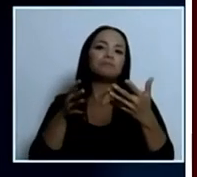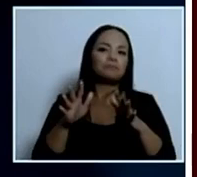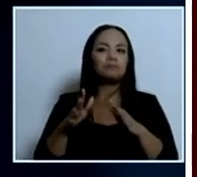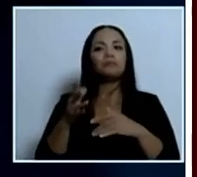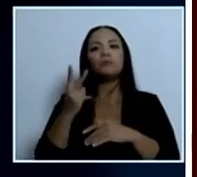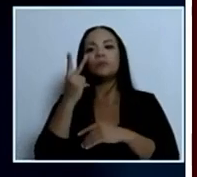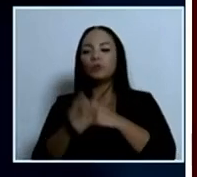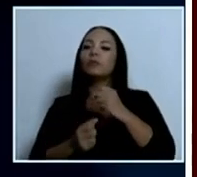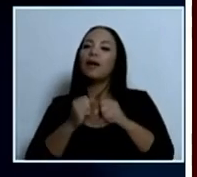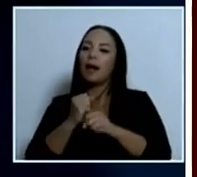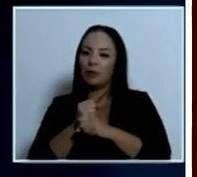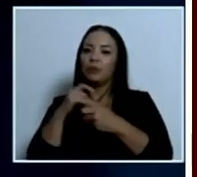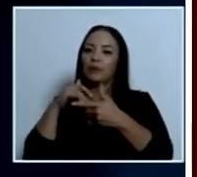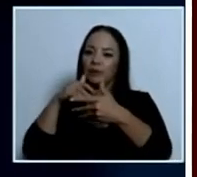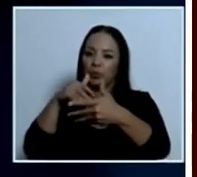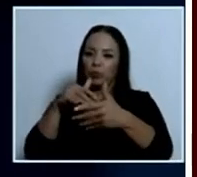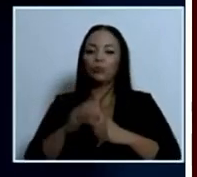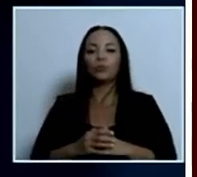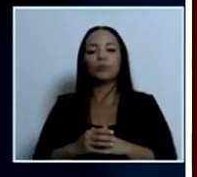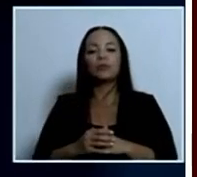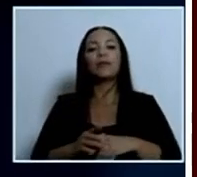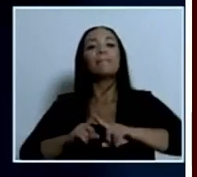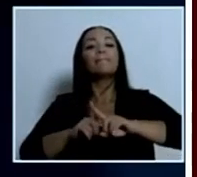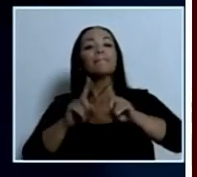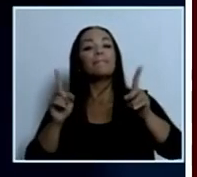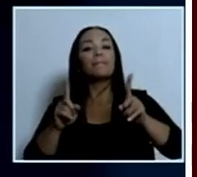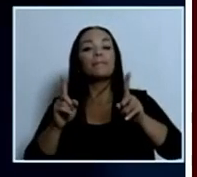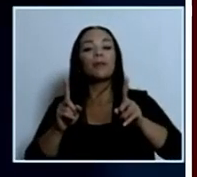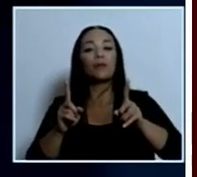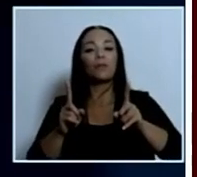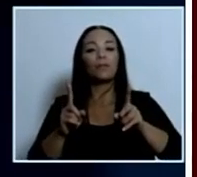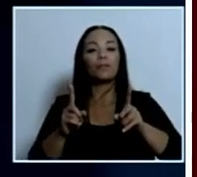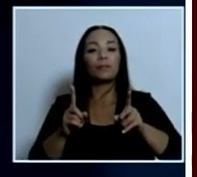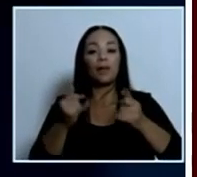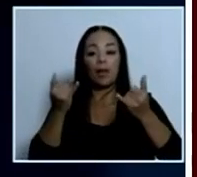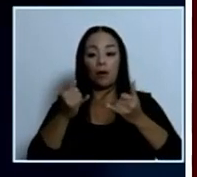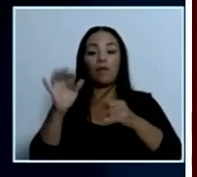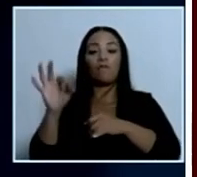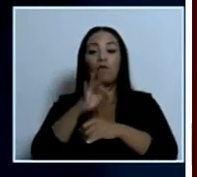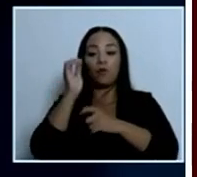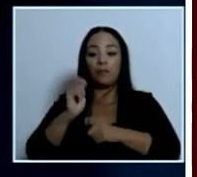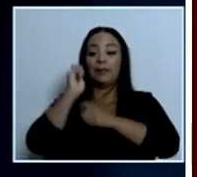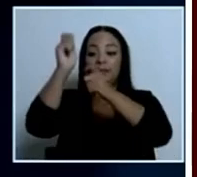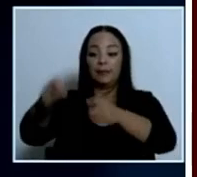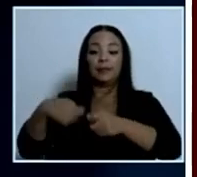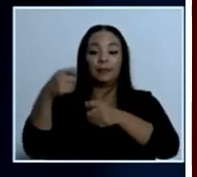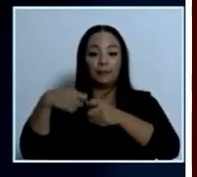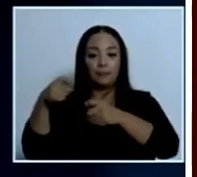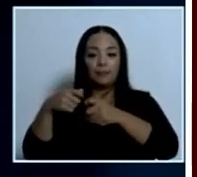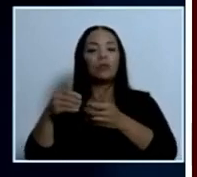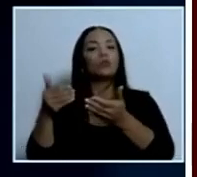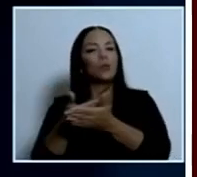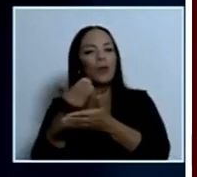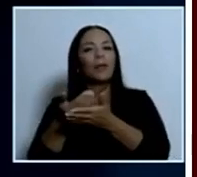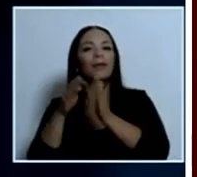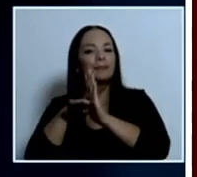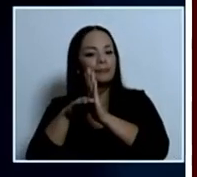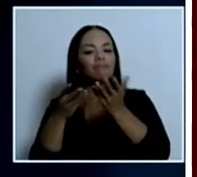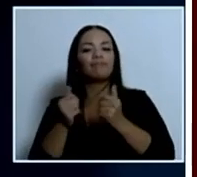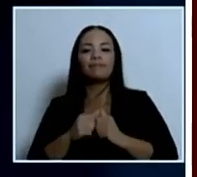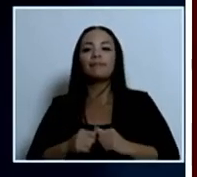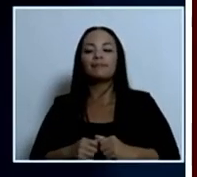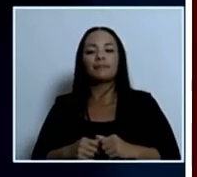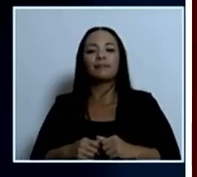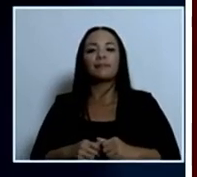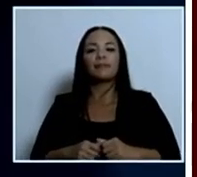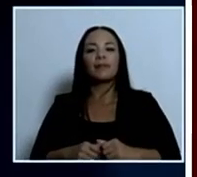años en realizarlos pero las artes de pesta que se están utilizando son nuevas son modernas y lo que se busca es identificar como bien lo